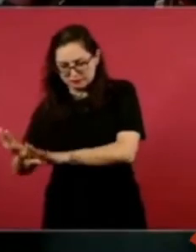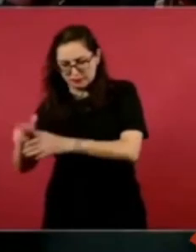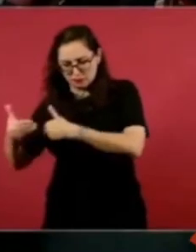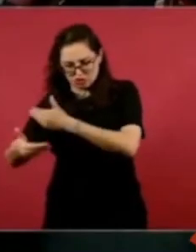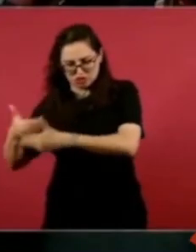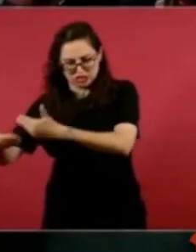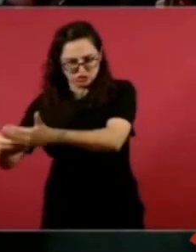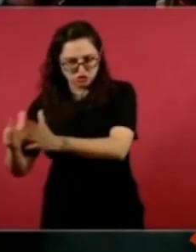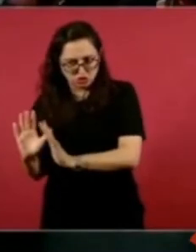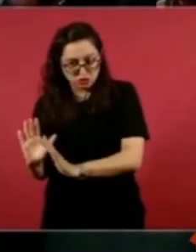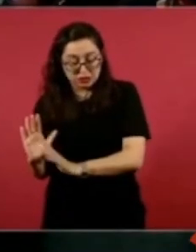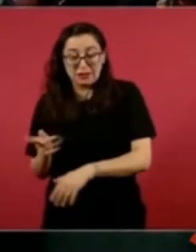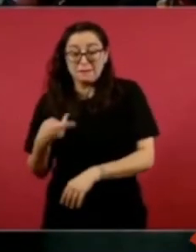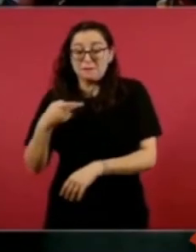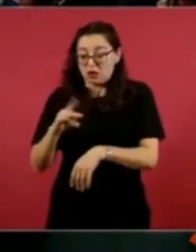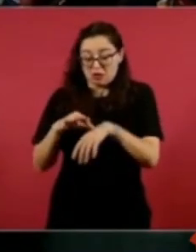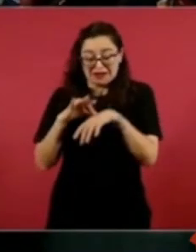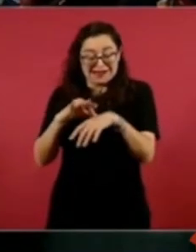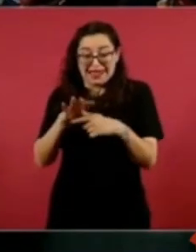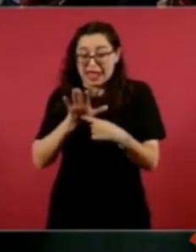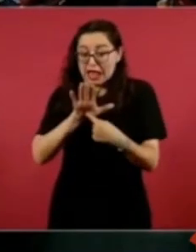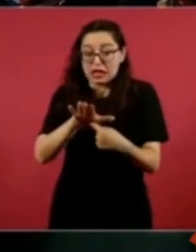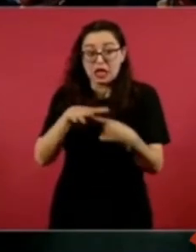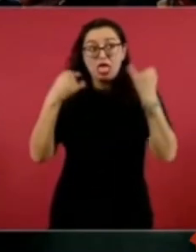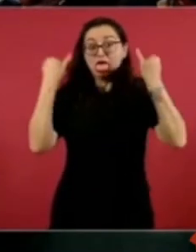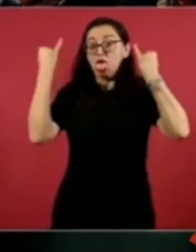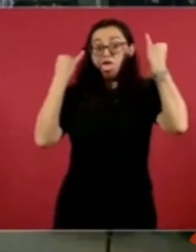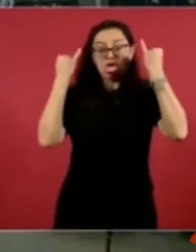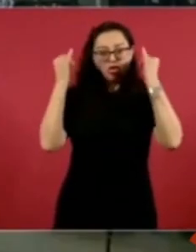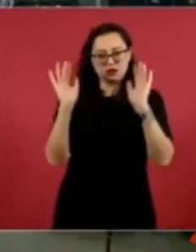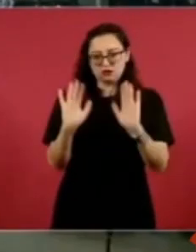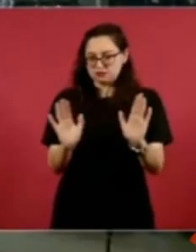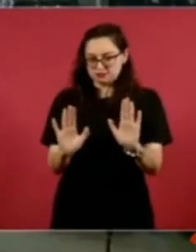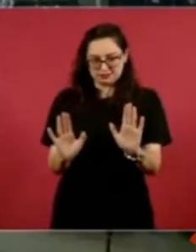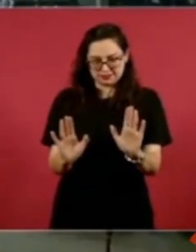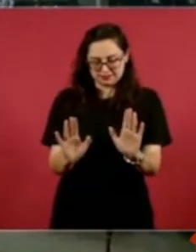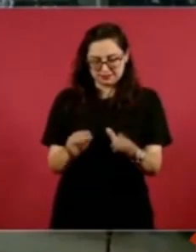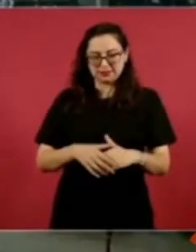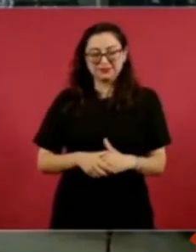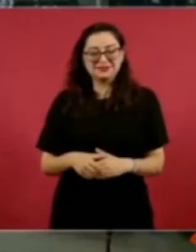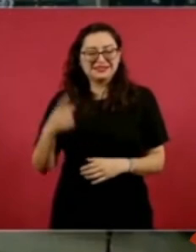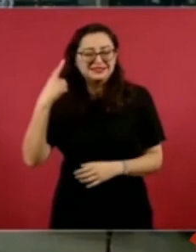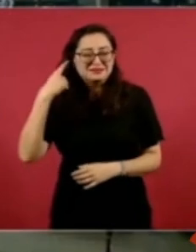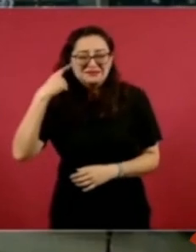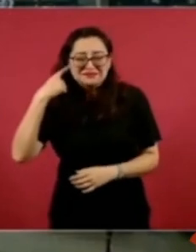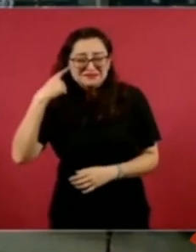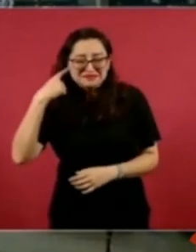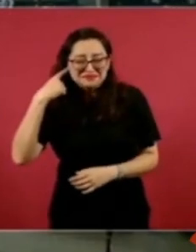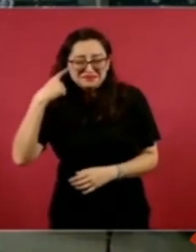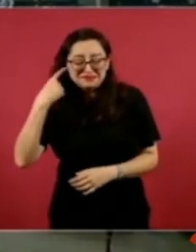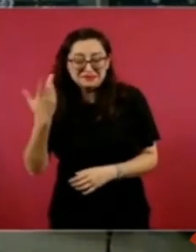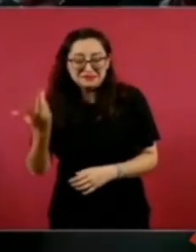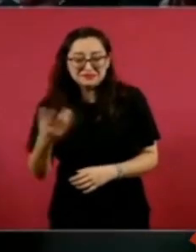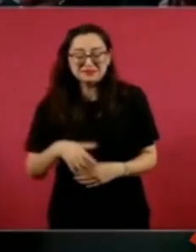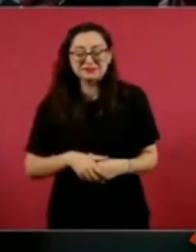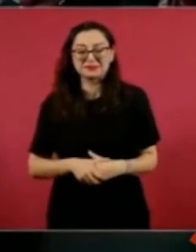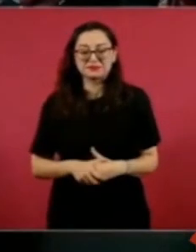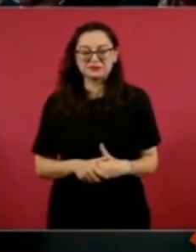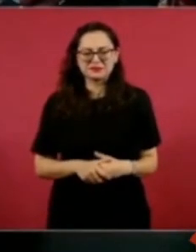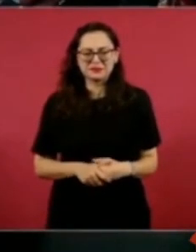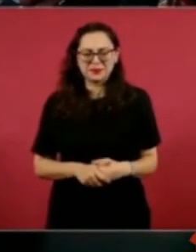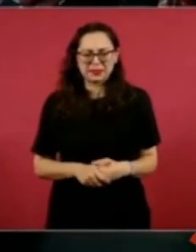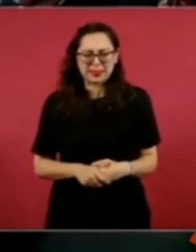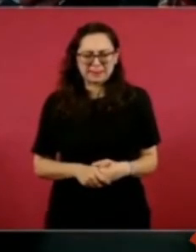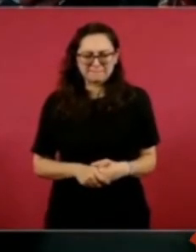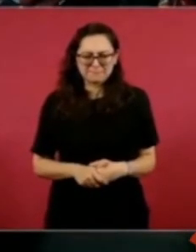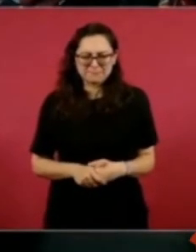¿Solicitaría a México su extradición a Estados Unidos de mayo? Más fuerte. ¿Solicitaría a México la extradición toda vez que tiene